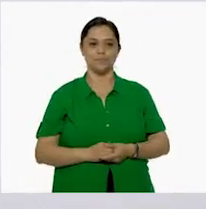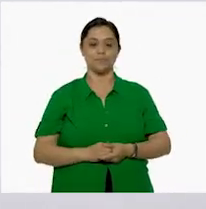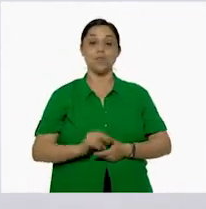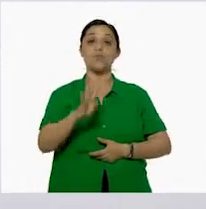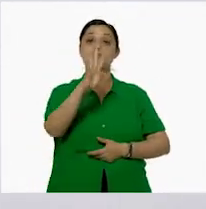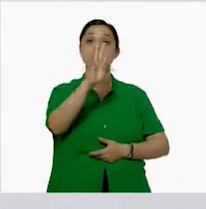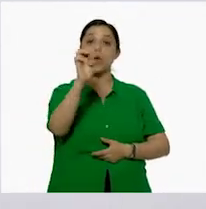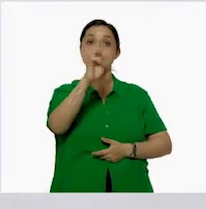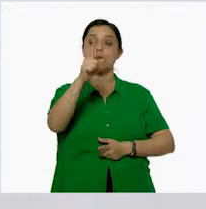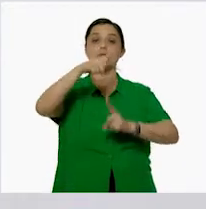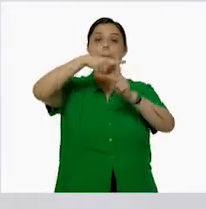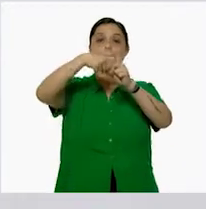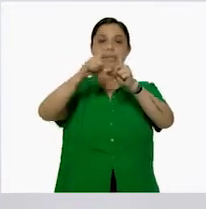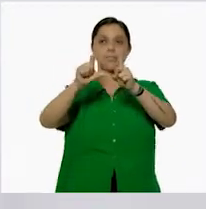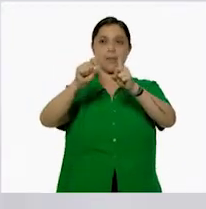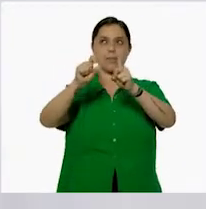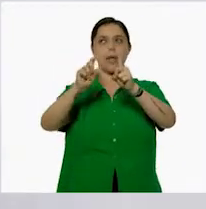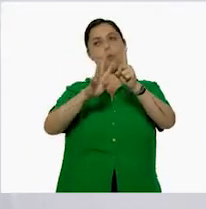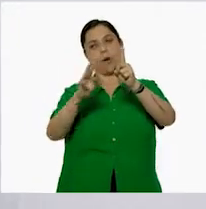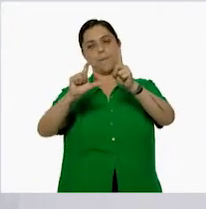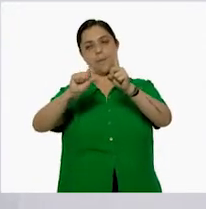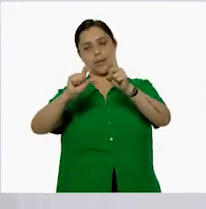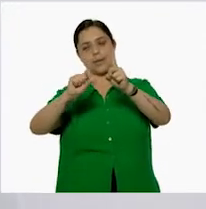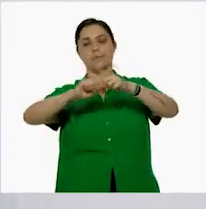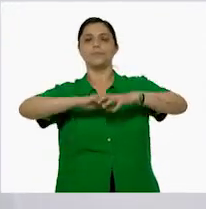400 más 20. 420.